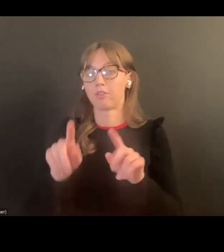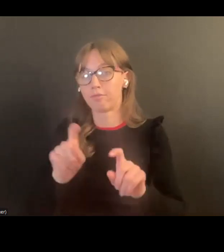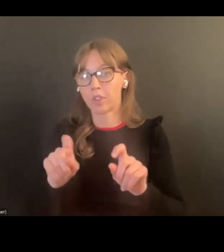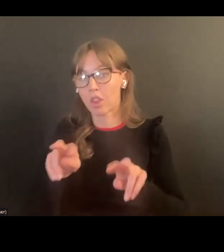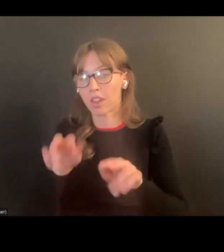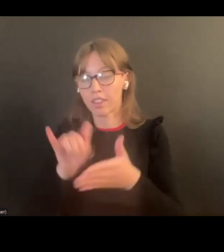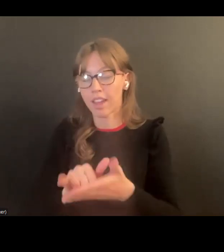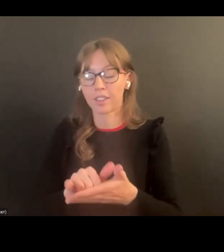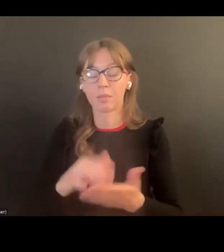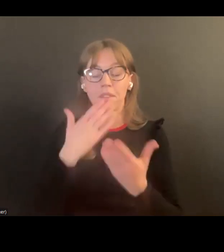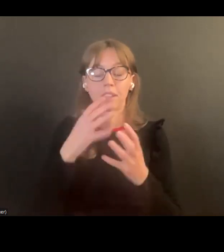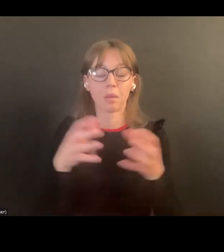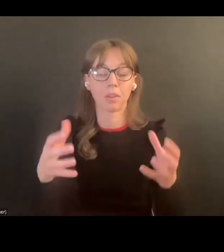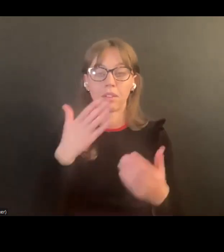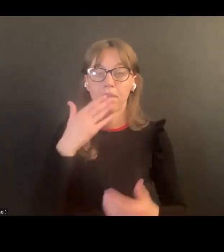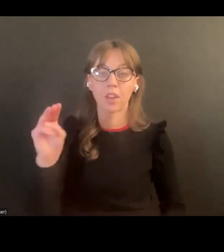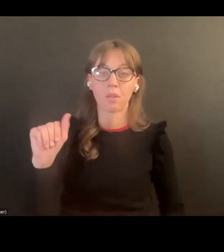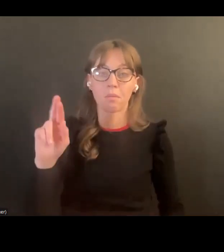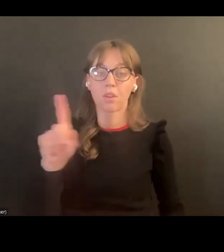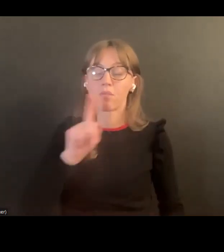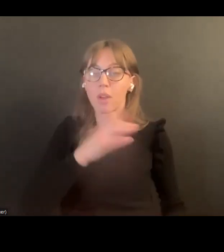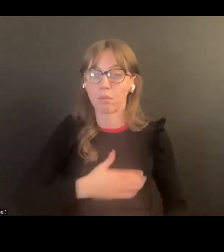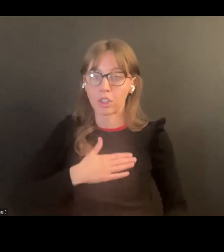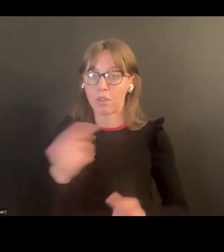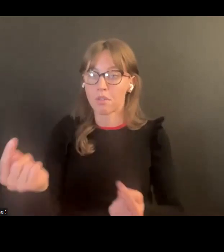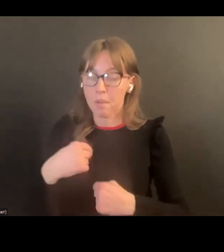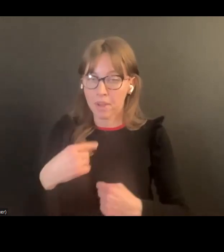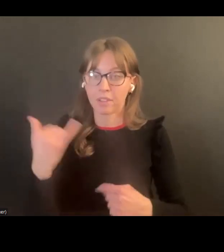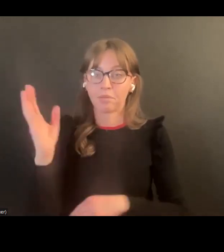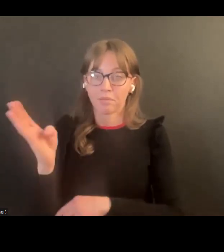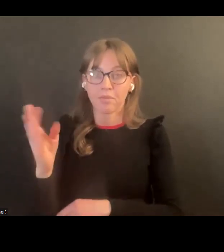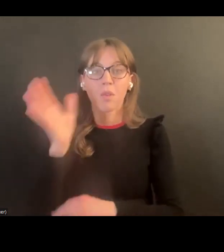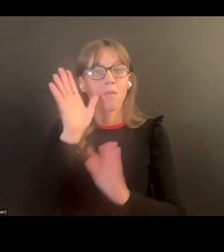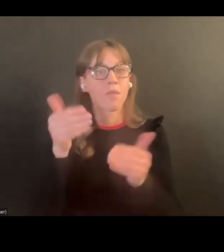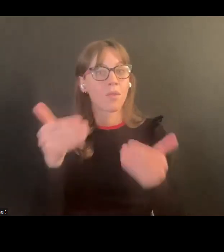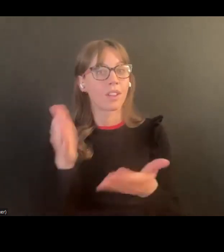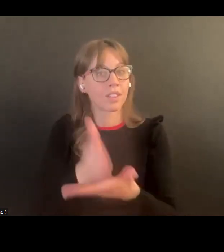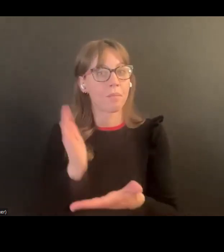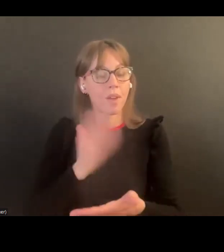abortos voluntarios y también lo que sería traficante de humanos vamos a hablar con sus temas el mes entrante